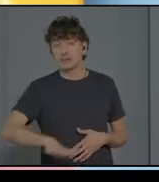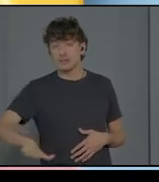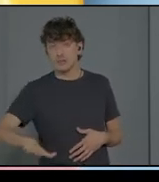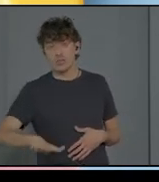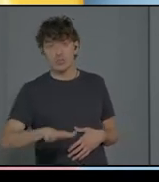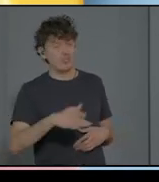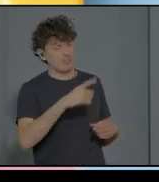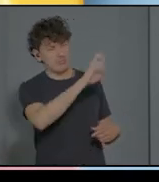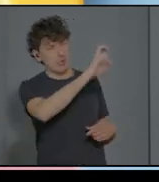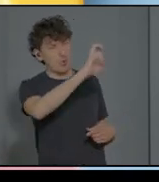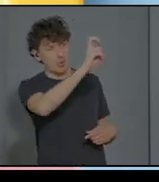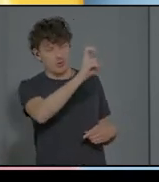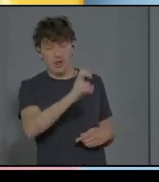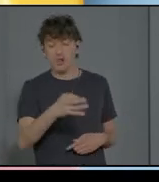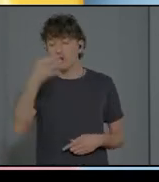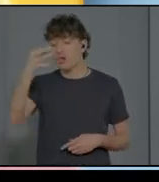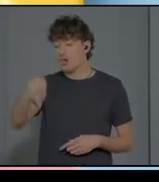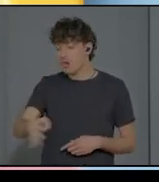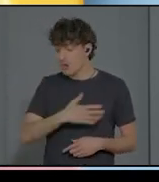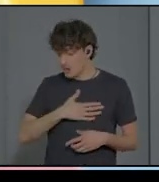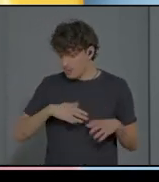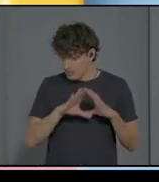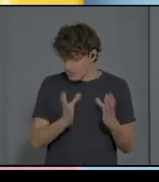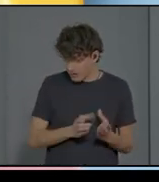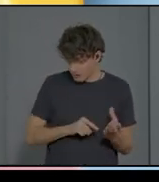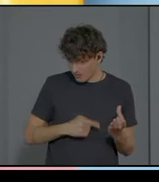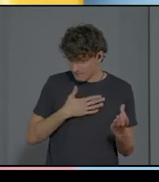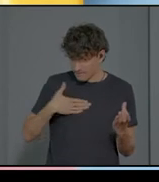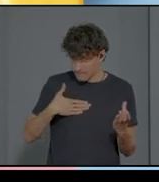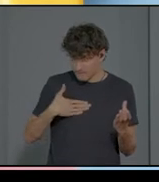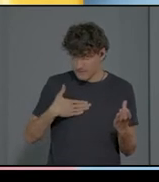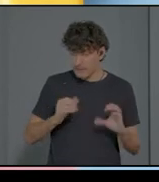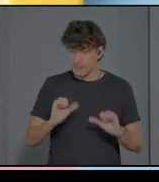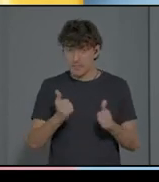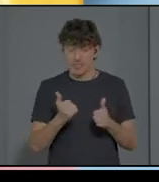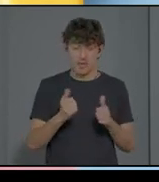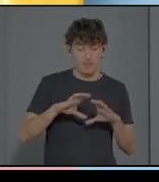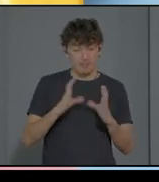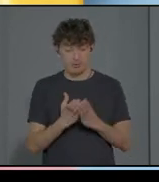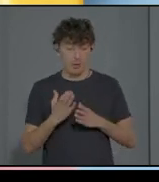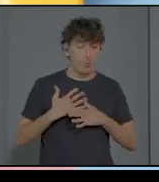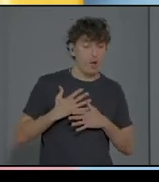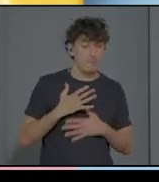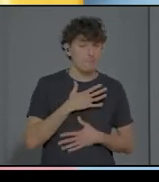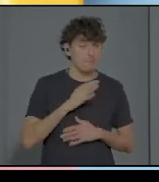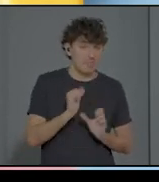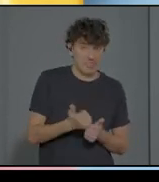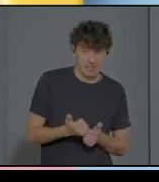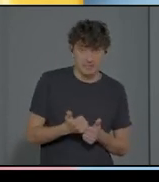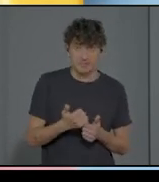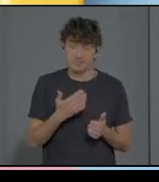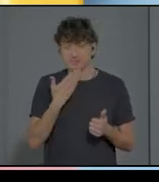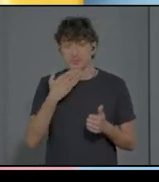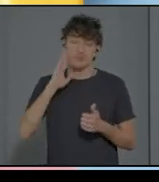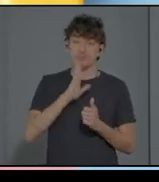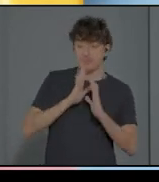pelota y empieza, por lo tanto, a jugar con la pelota. Por lo tanto, le explica el mundo al niño y se lo describe